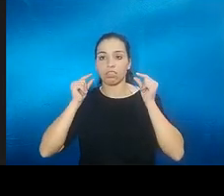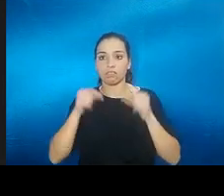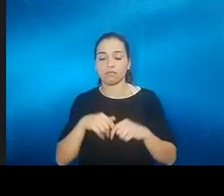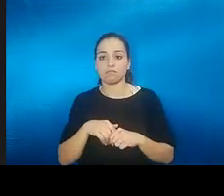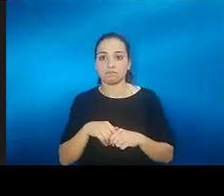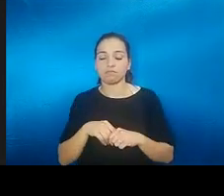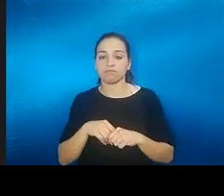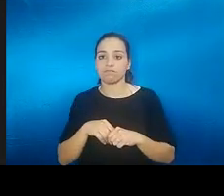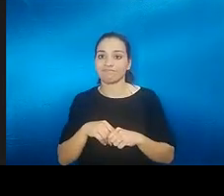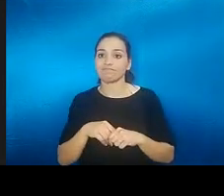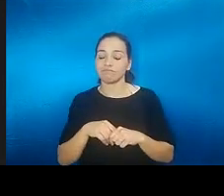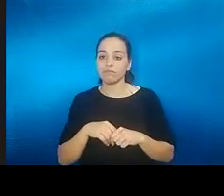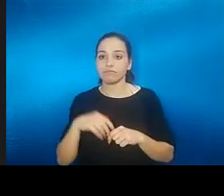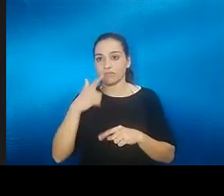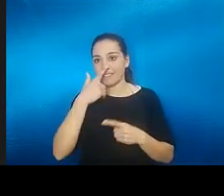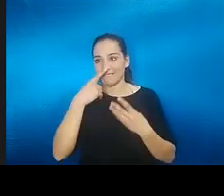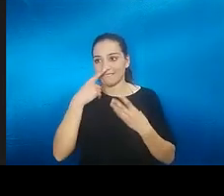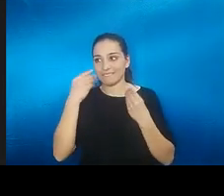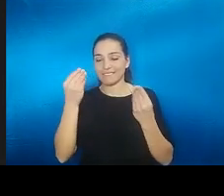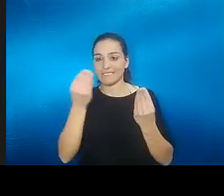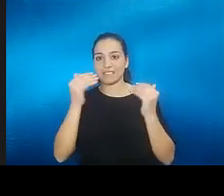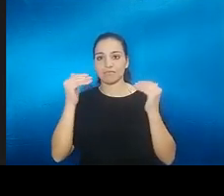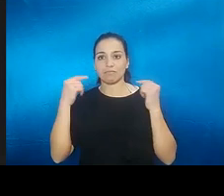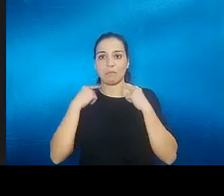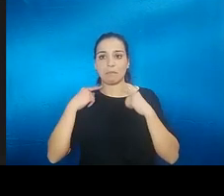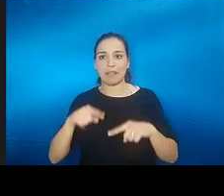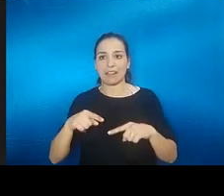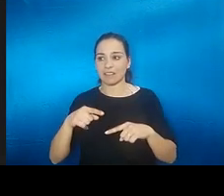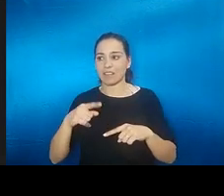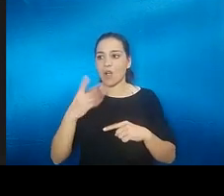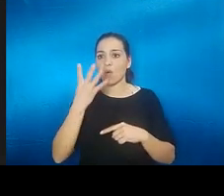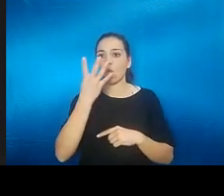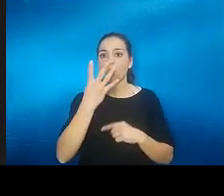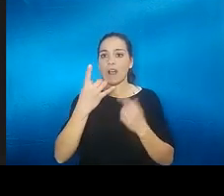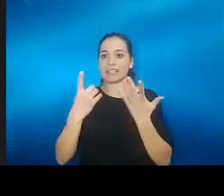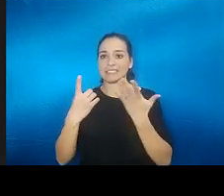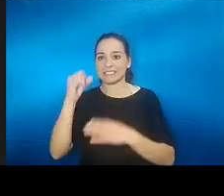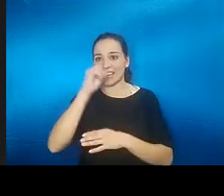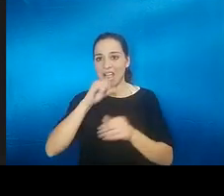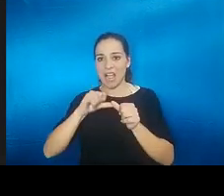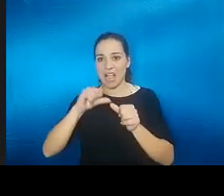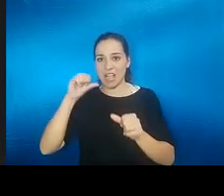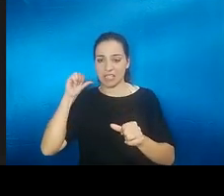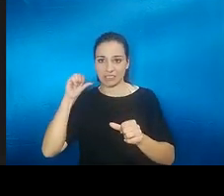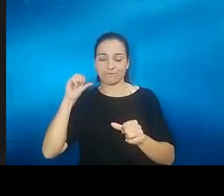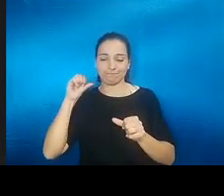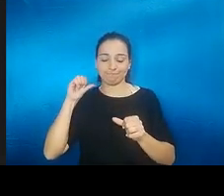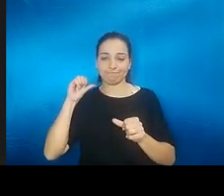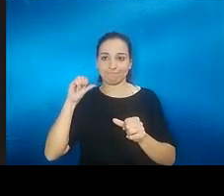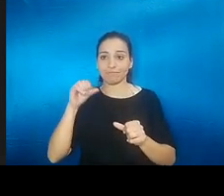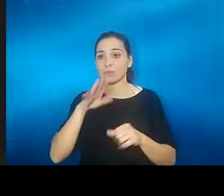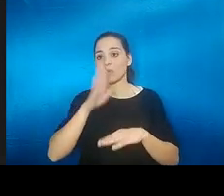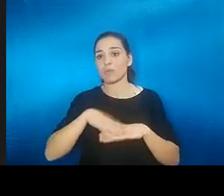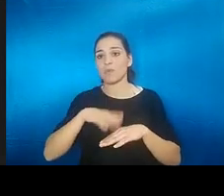tengo pérdida de olfato desde hace 46 años por un accidente de moto